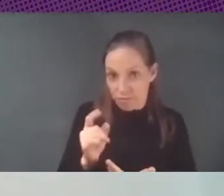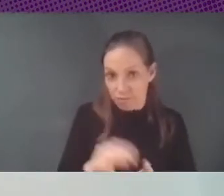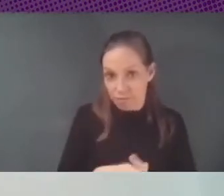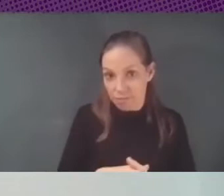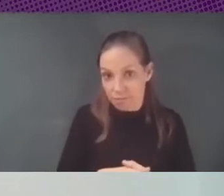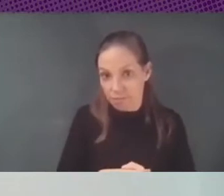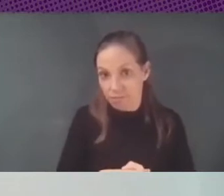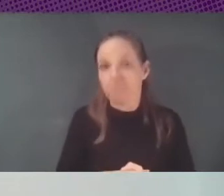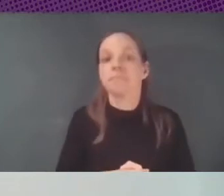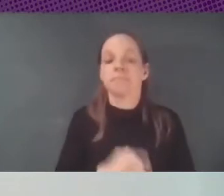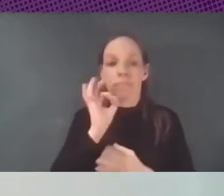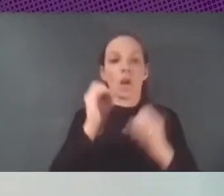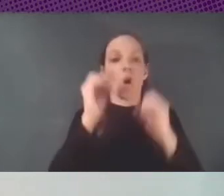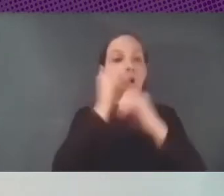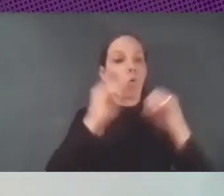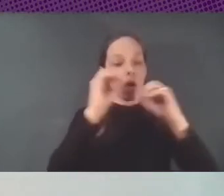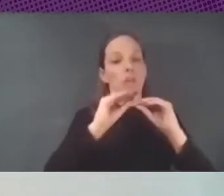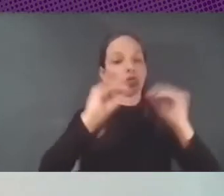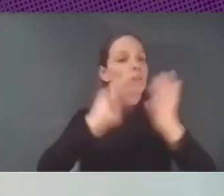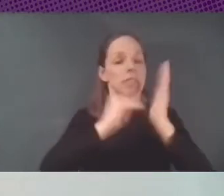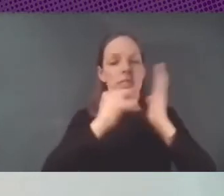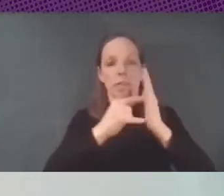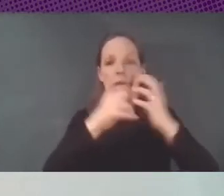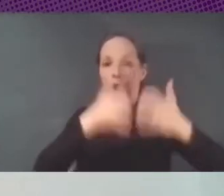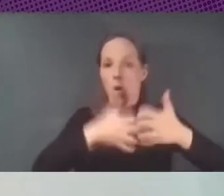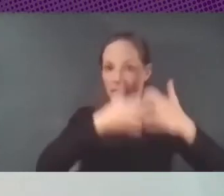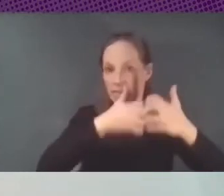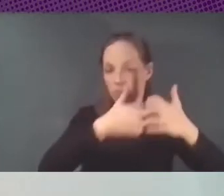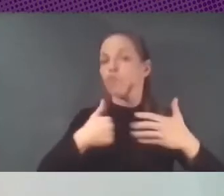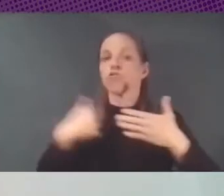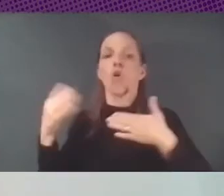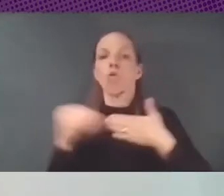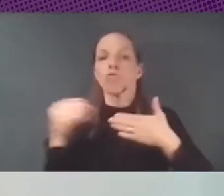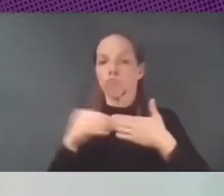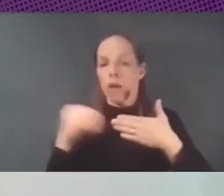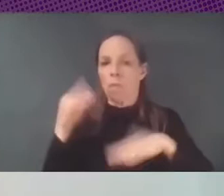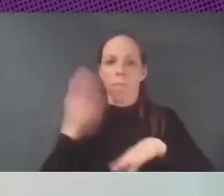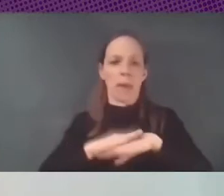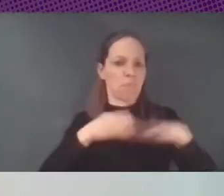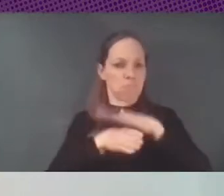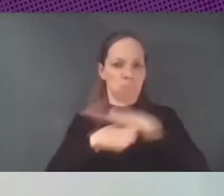es verdad que Google tiene el sistema operativo y tú tienes un usuario y accedes a todo y tú te vas registriendo en Framedata